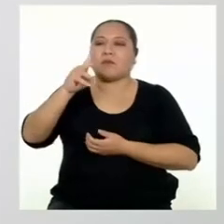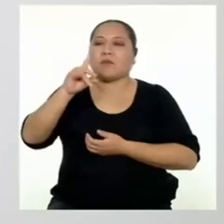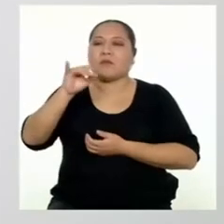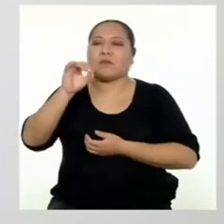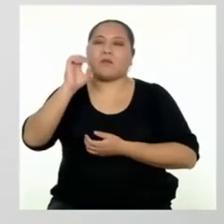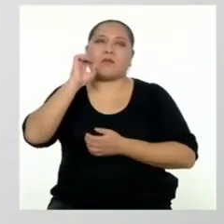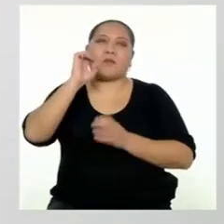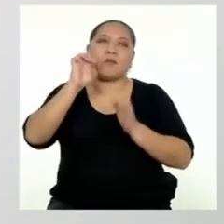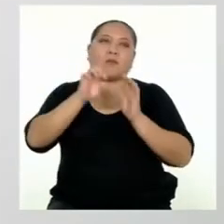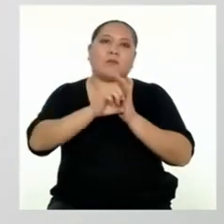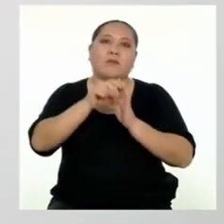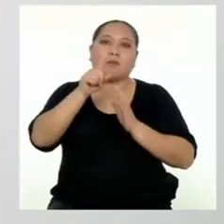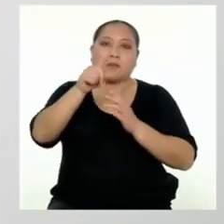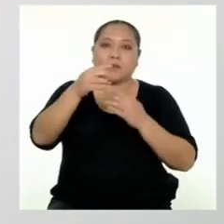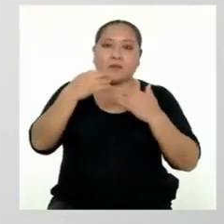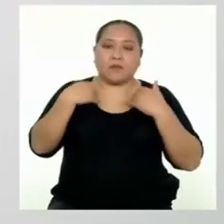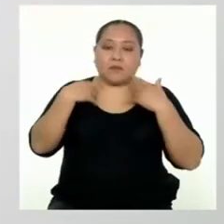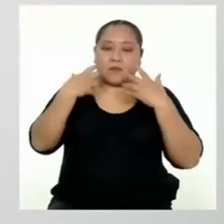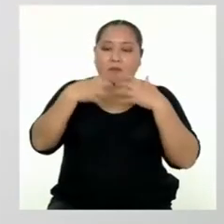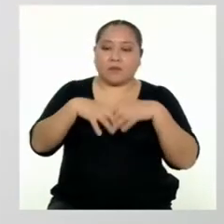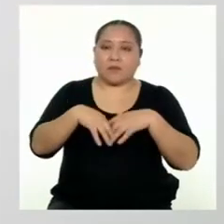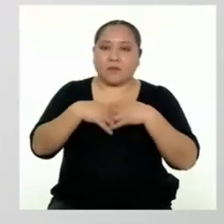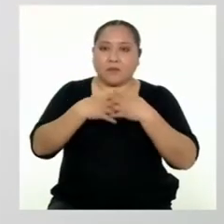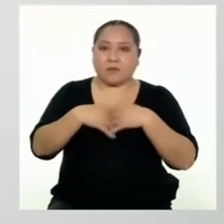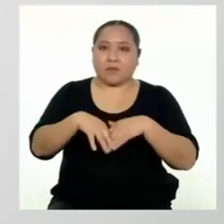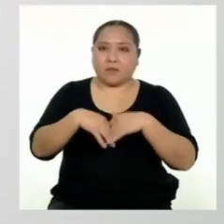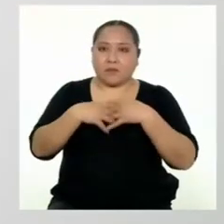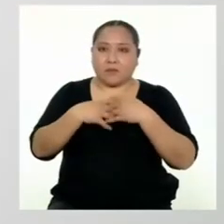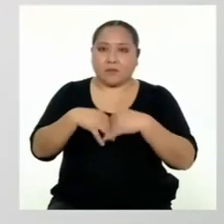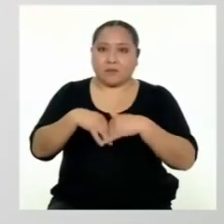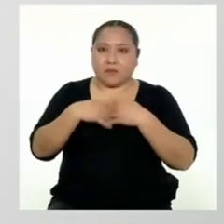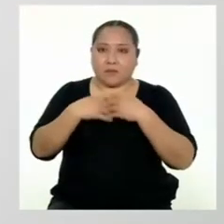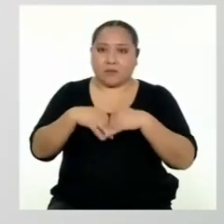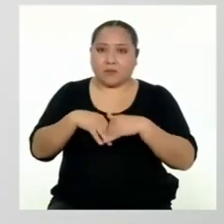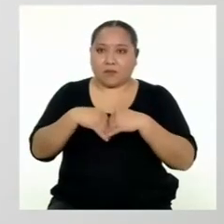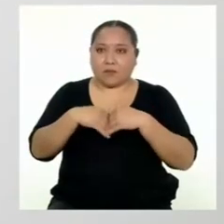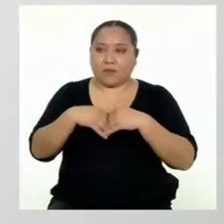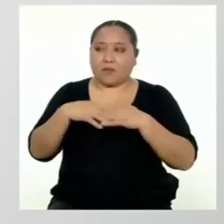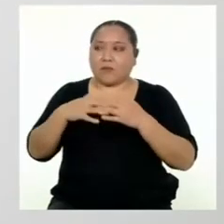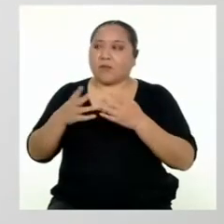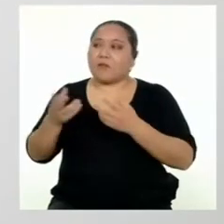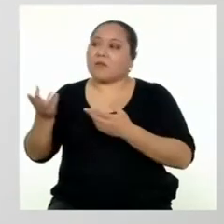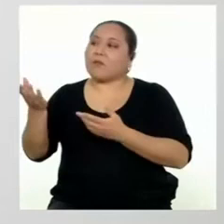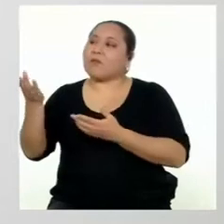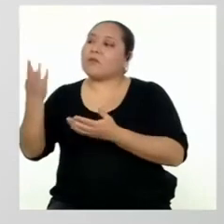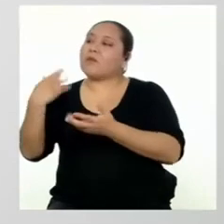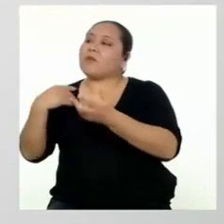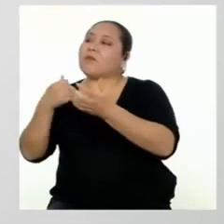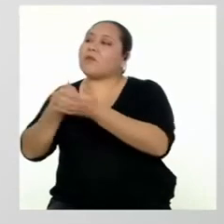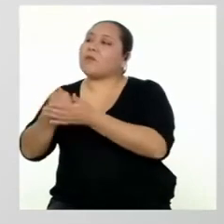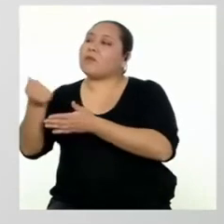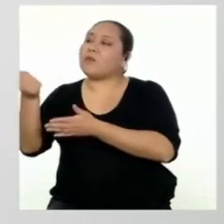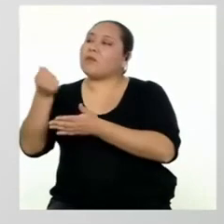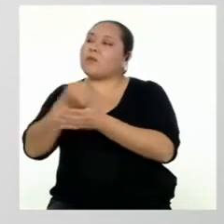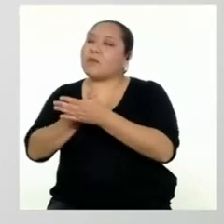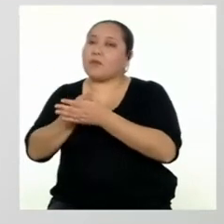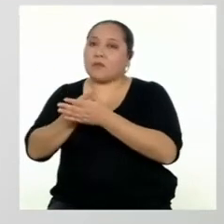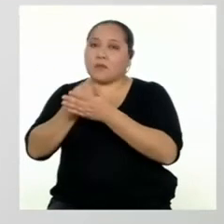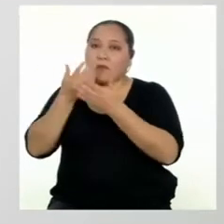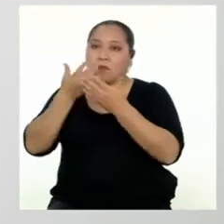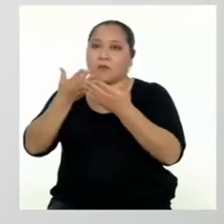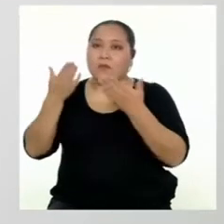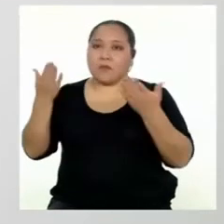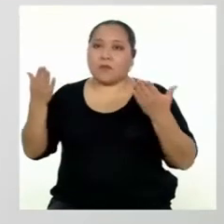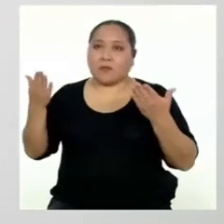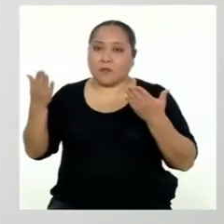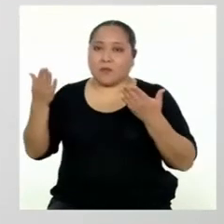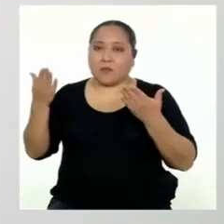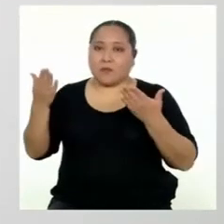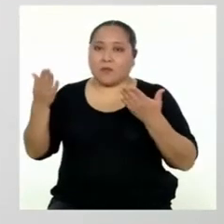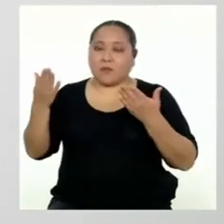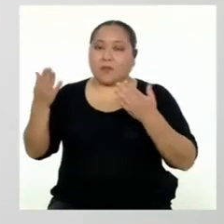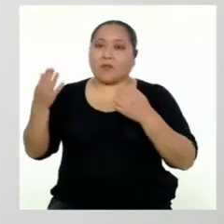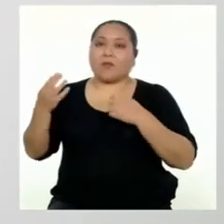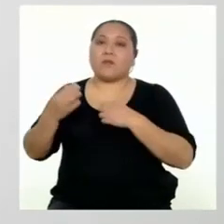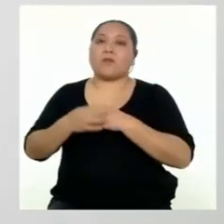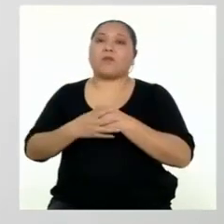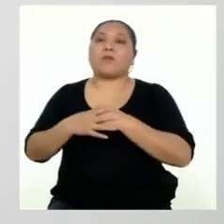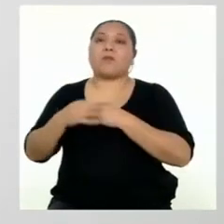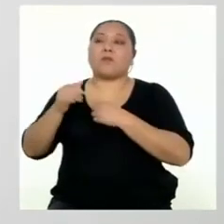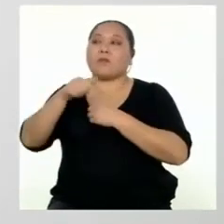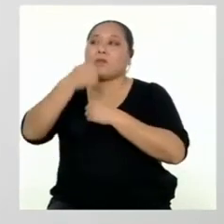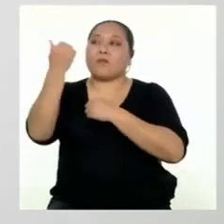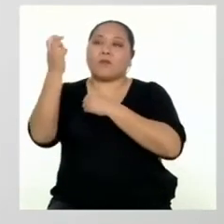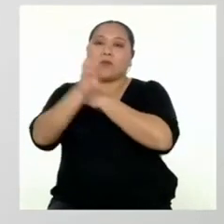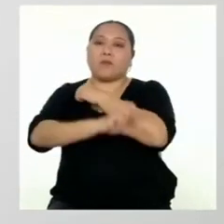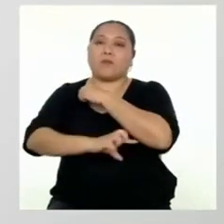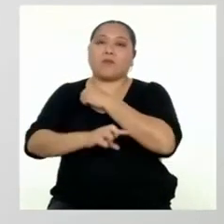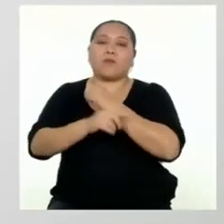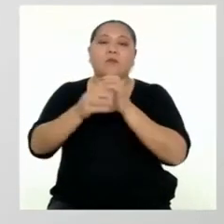si tú tienes una empresa que importa productos agroquímicos, puedes solicitarle una carta fianza a una